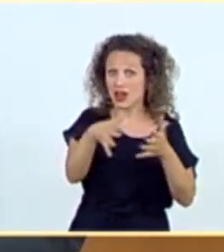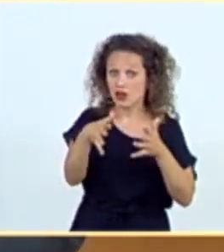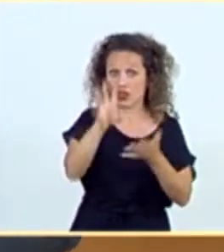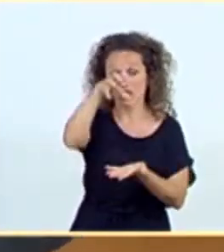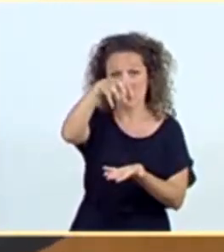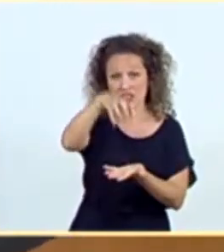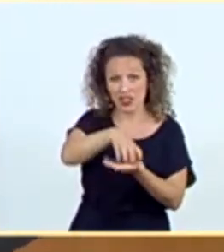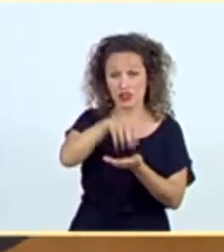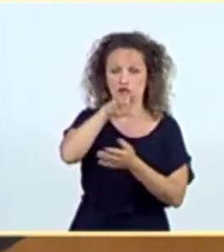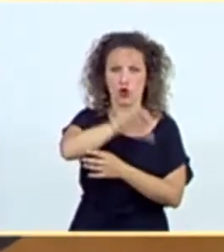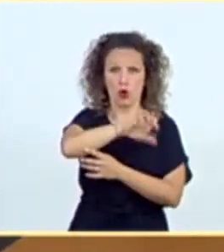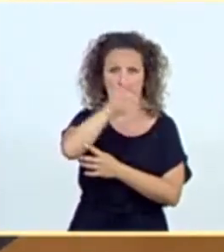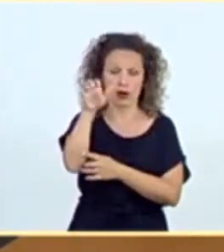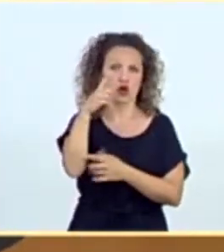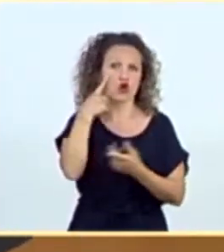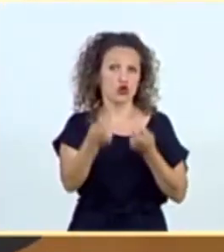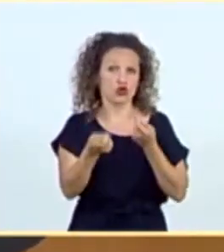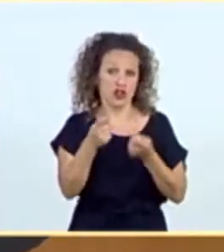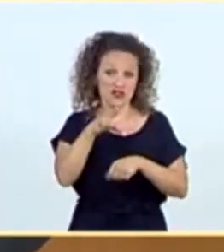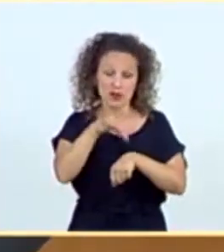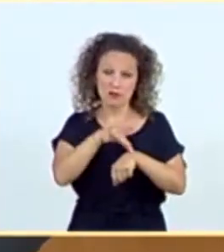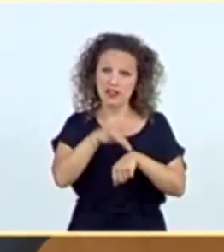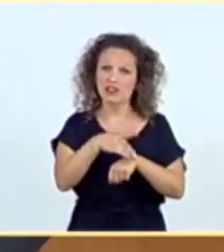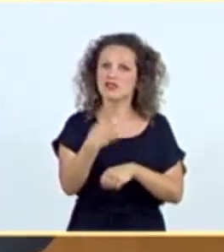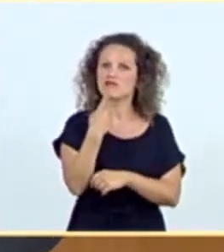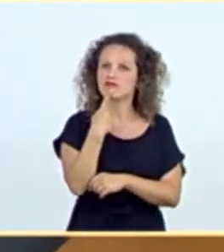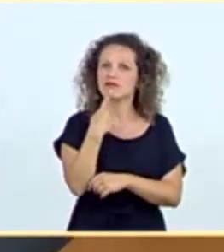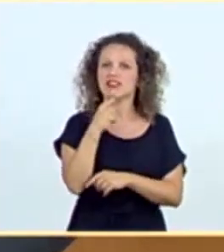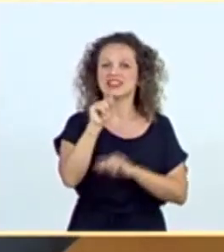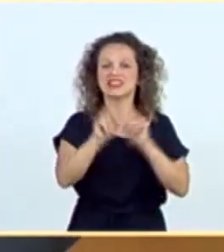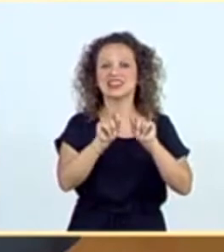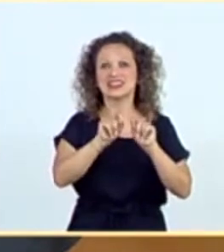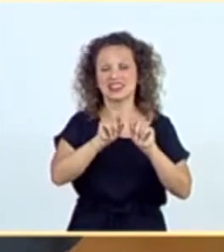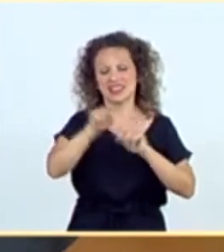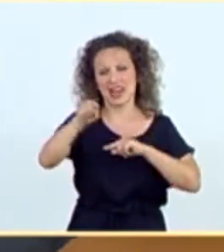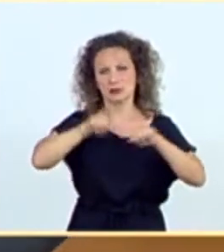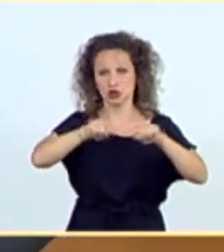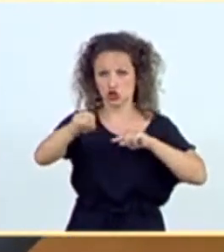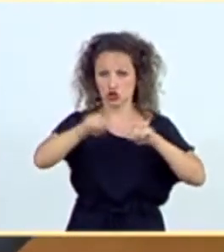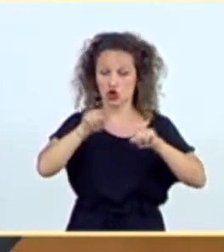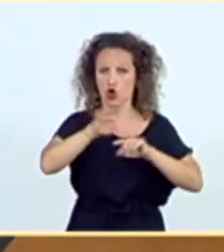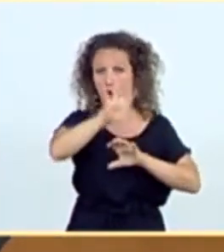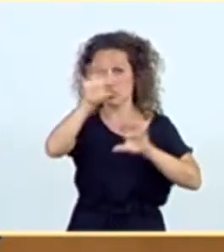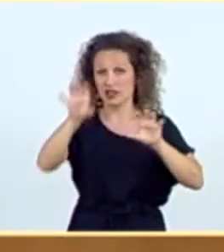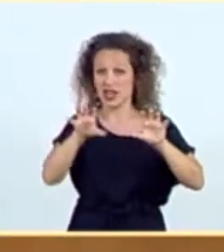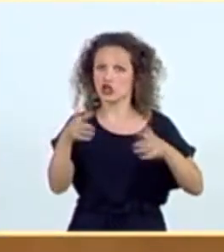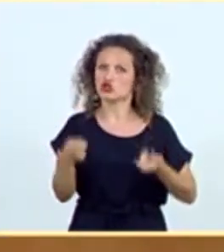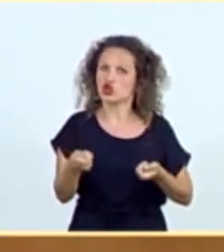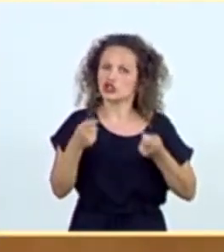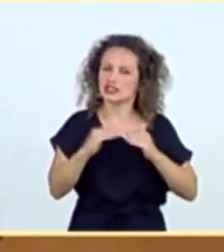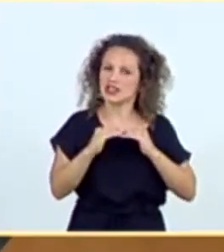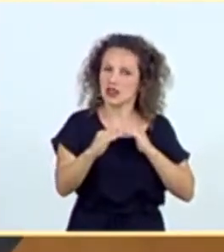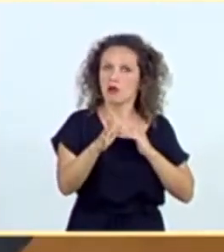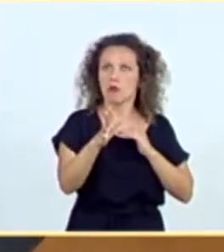Centro Europeo de Prevención y Control de Enfermedades decretaba transmisión comunitaria sostenida, que tenía en riesgo el sistema hospitalario en